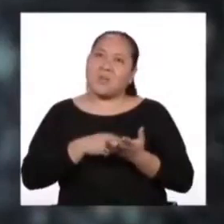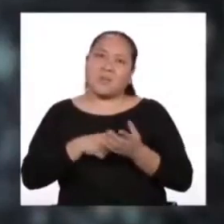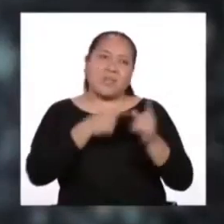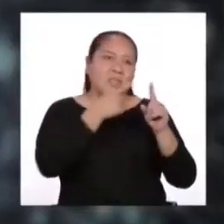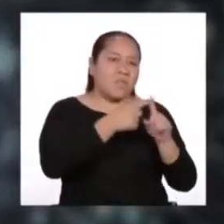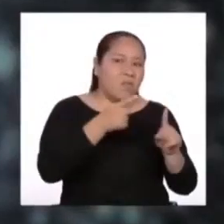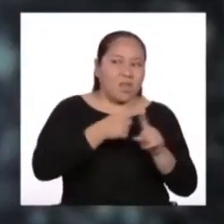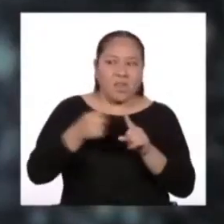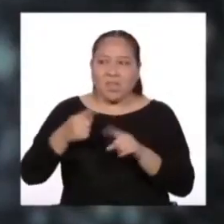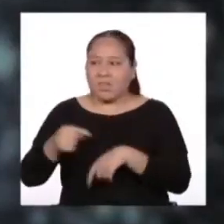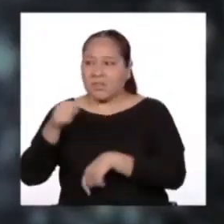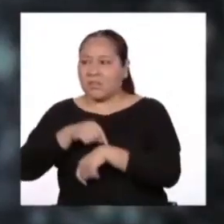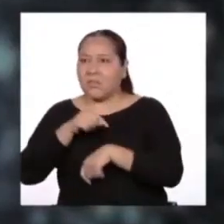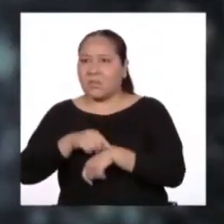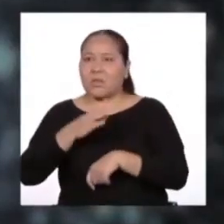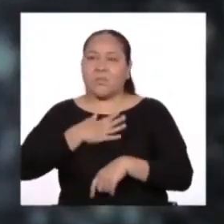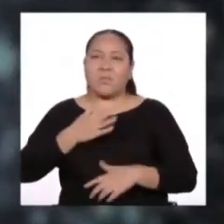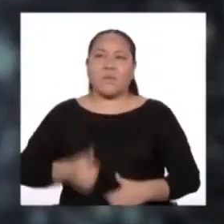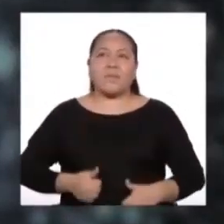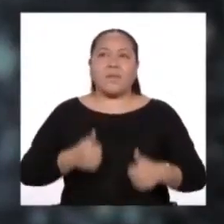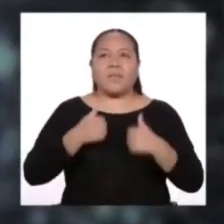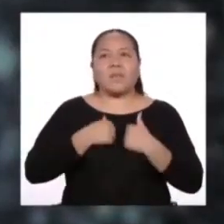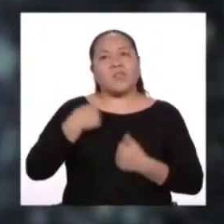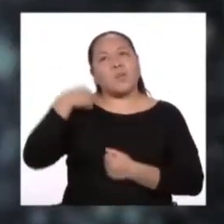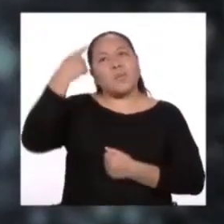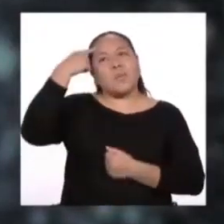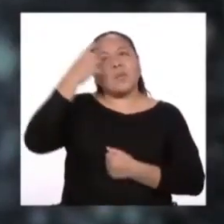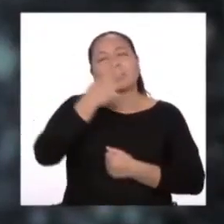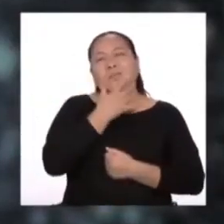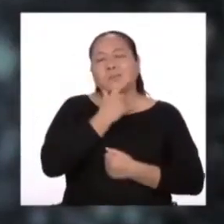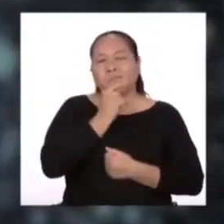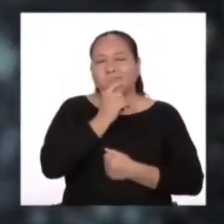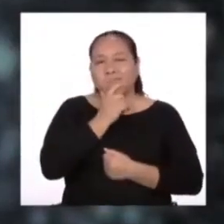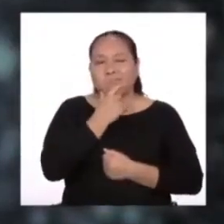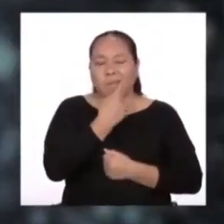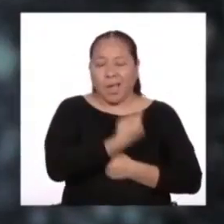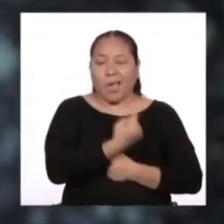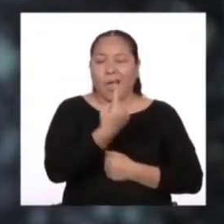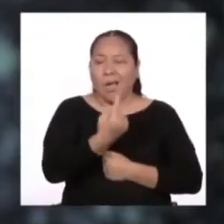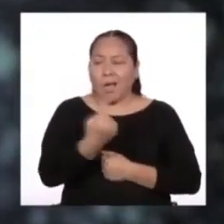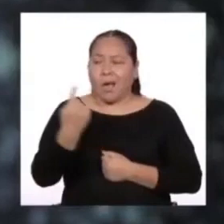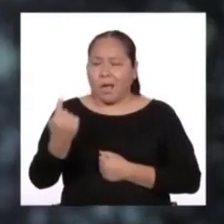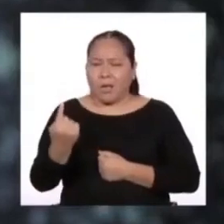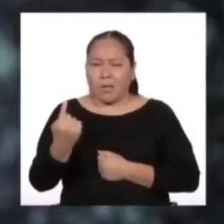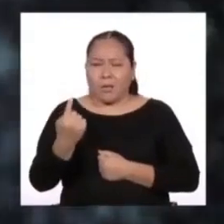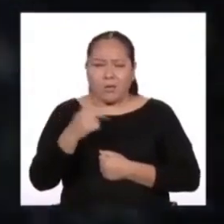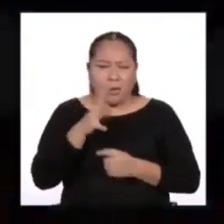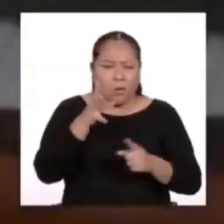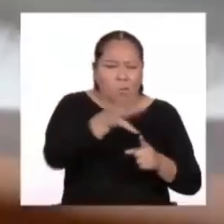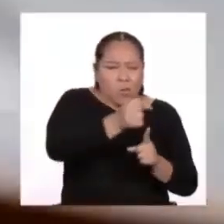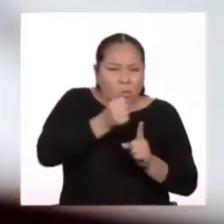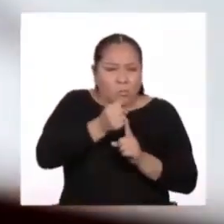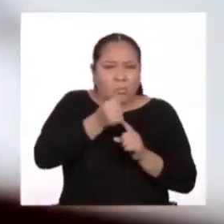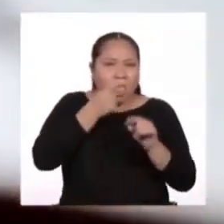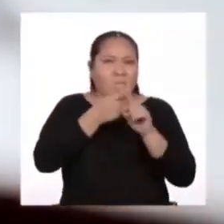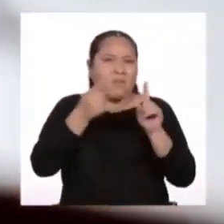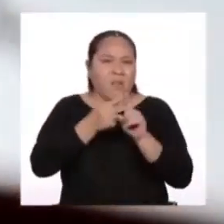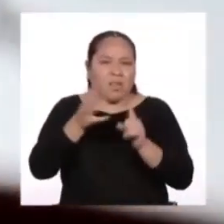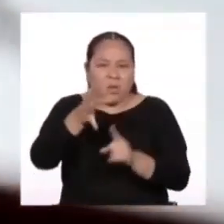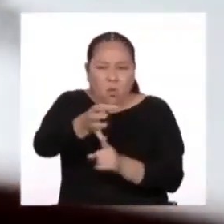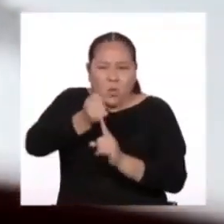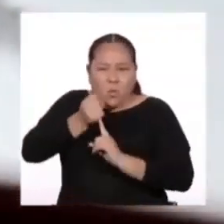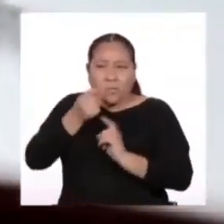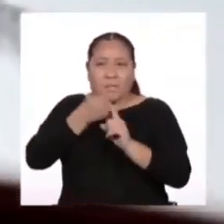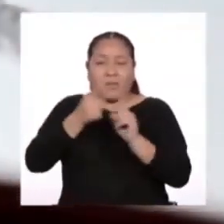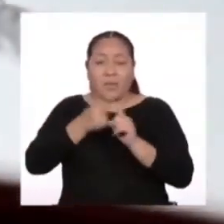momentos de mi vida y creo que en cada momento he ido captando diferentes cosas. Pero más allá de que sea un